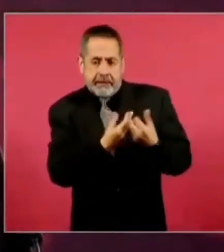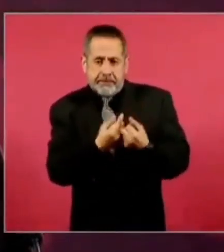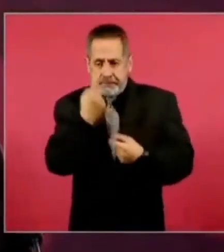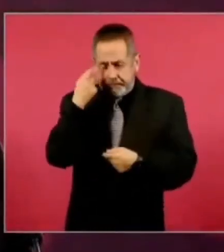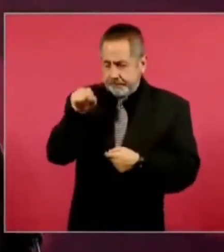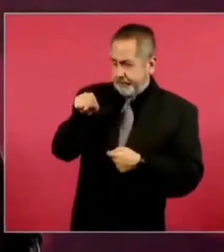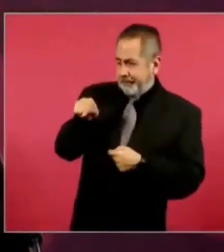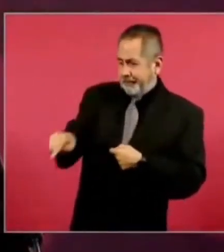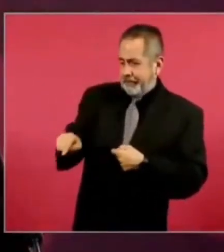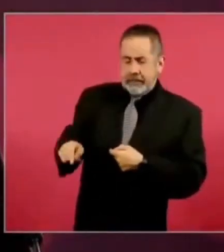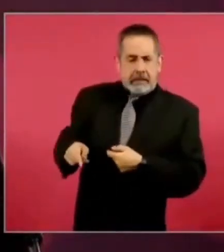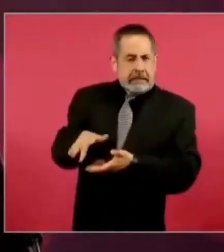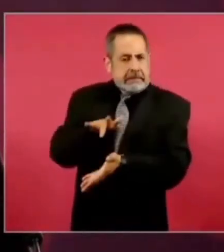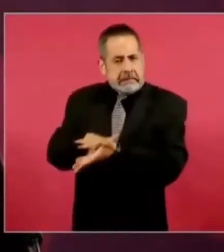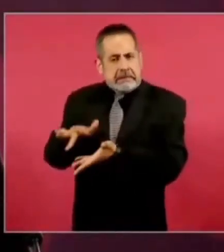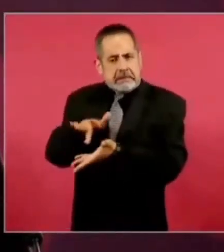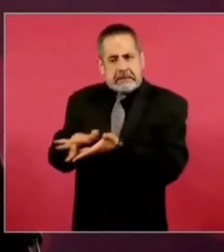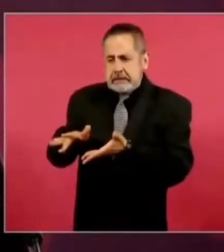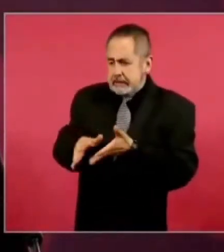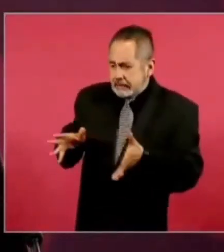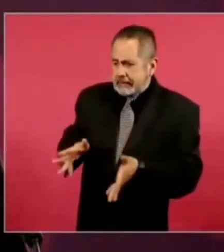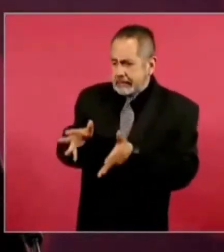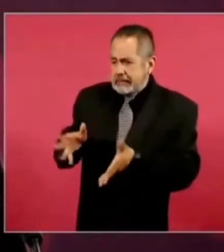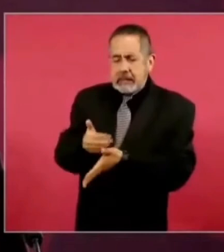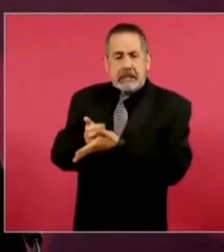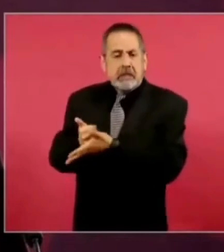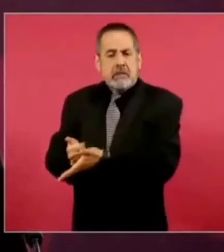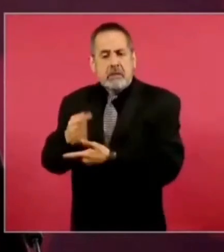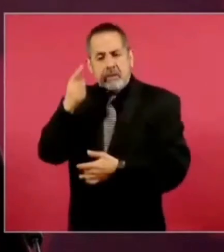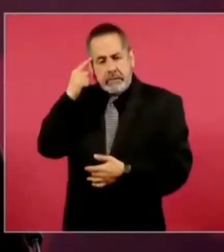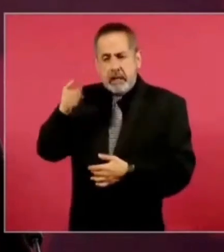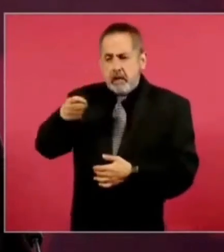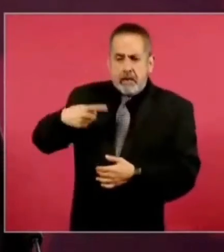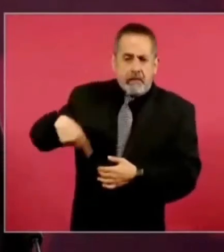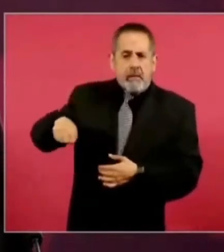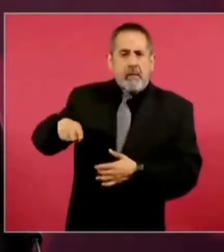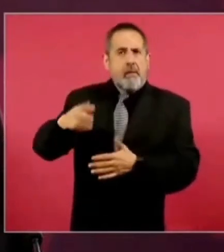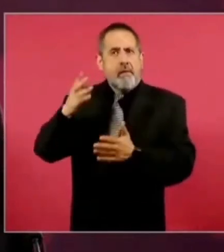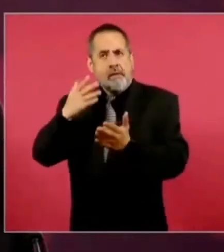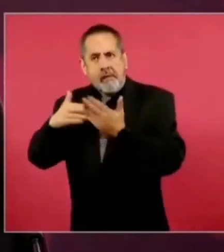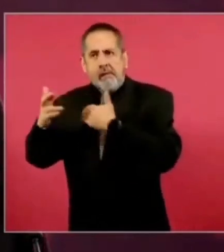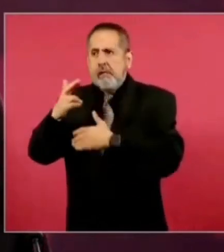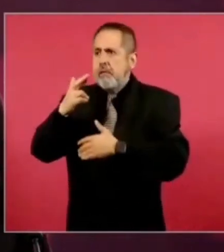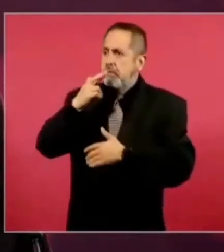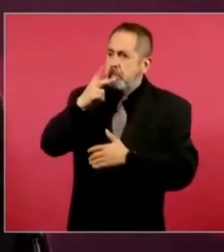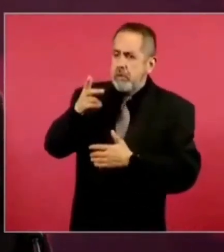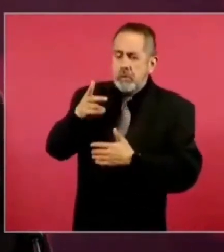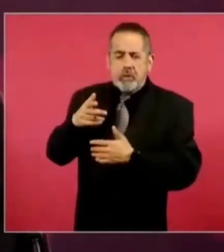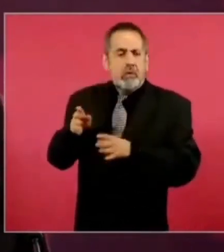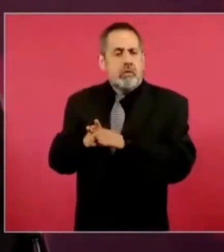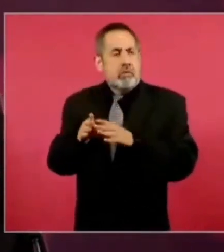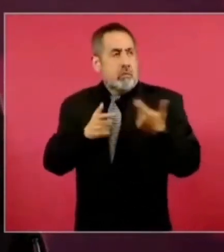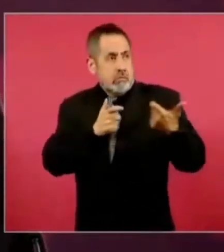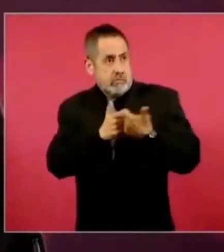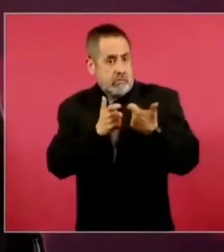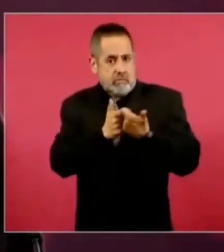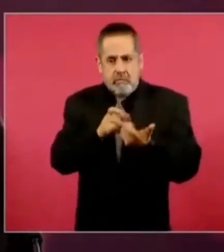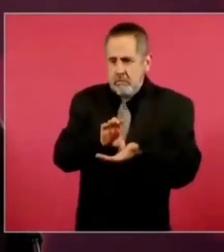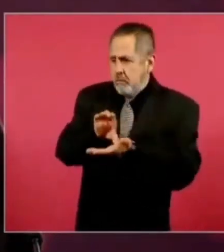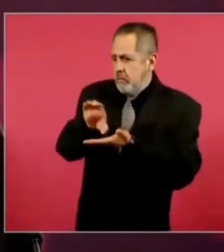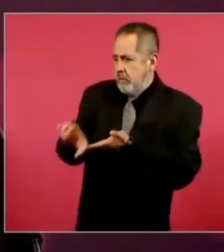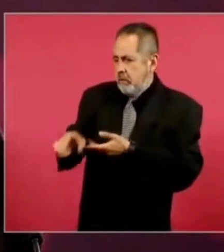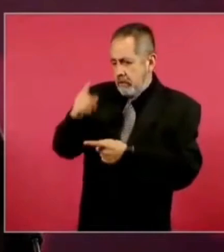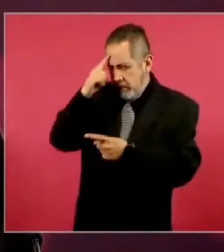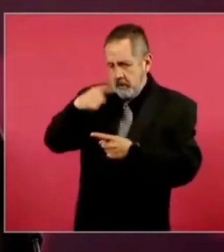impulsar conjuntamente un plan de desarrollo y de cooperación en países de